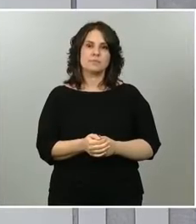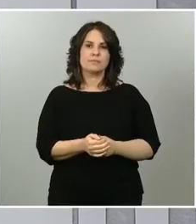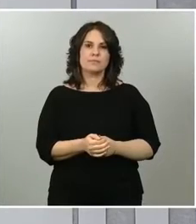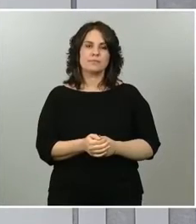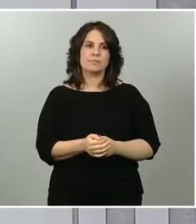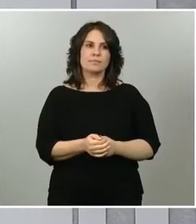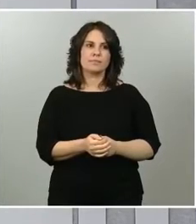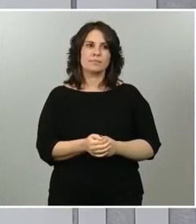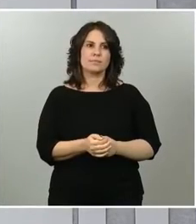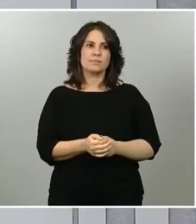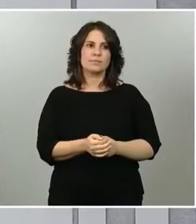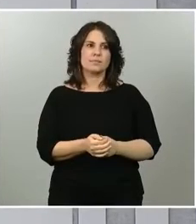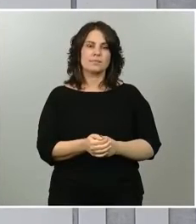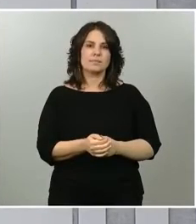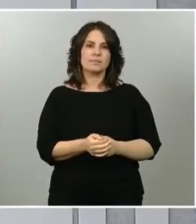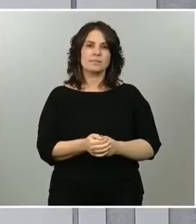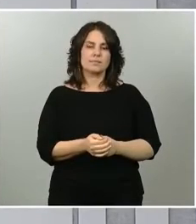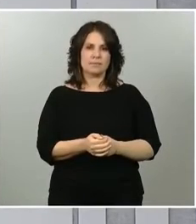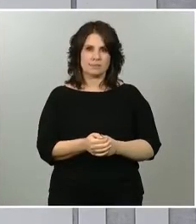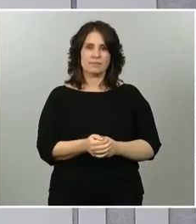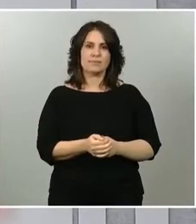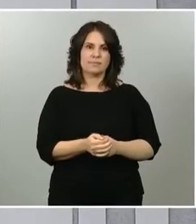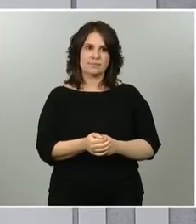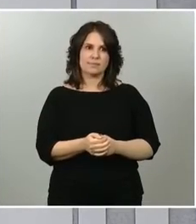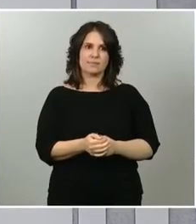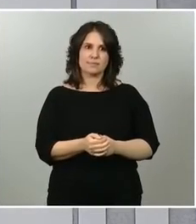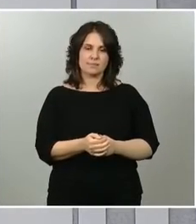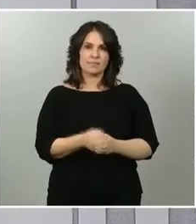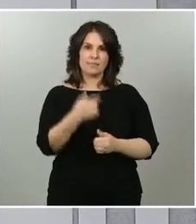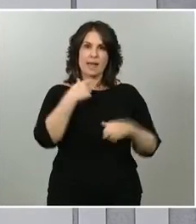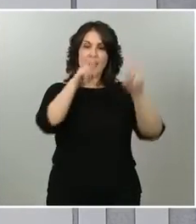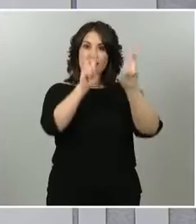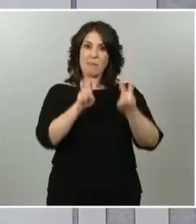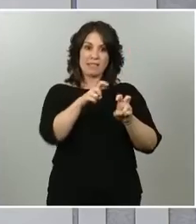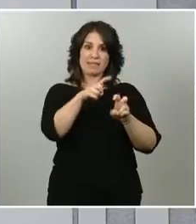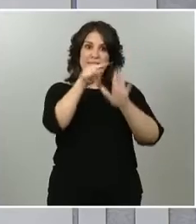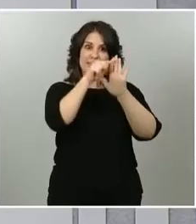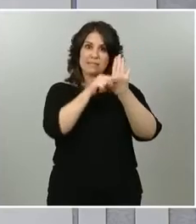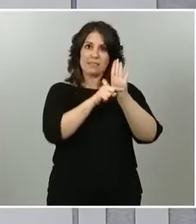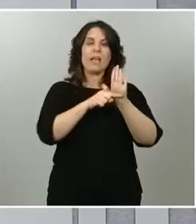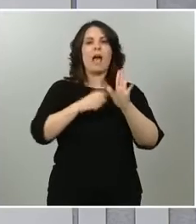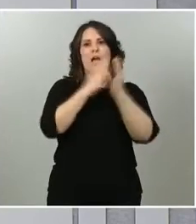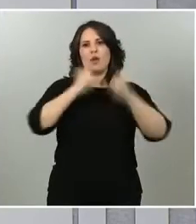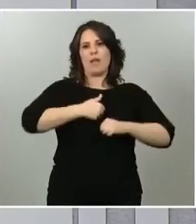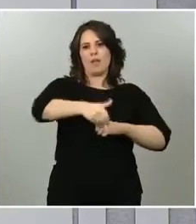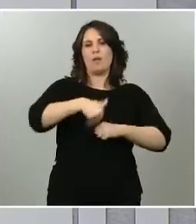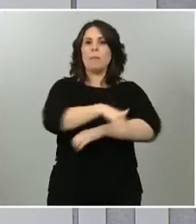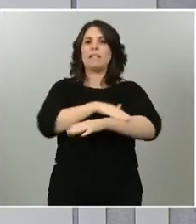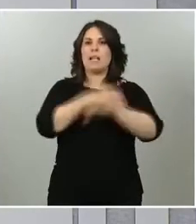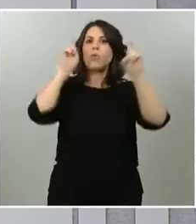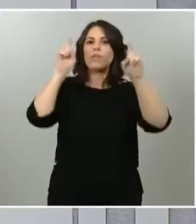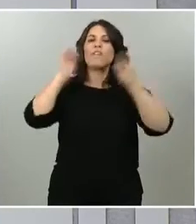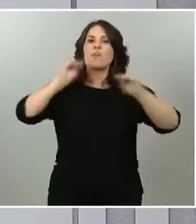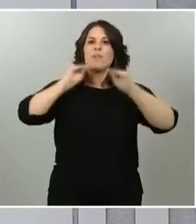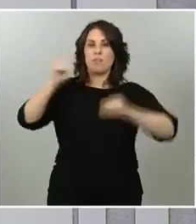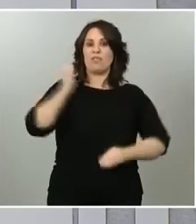a discutir de forma singular durante estas próximas semanas con la ministra de Educación y Formación Profesional, conjuntamente